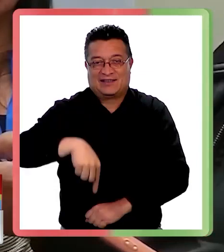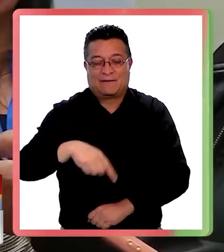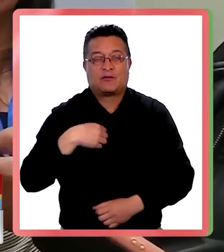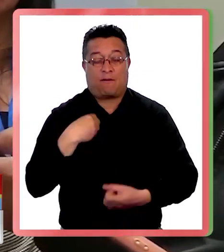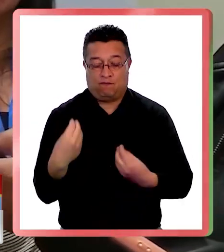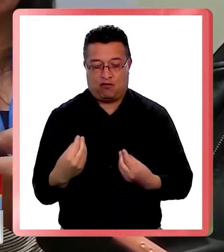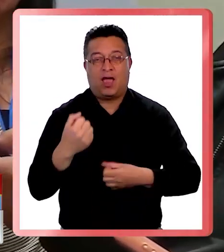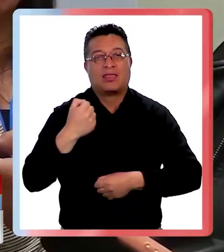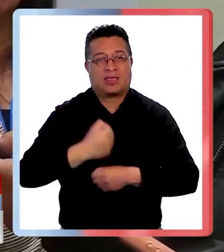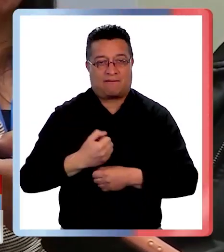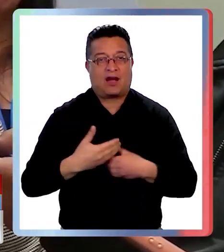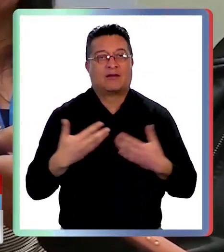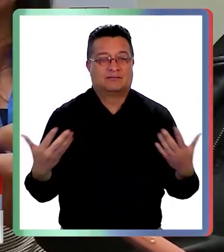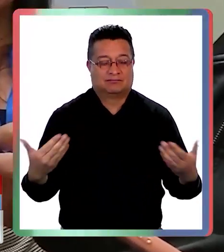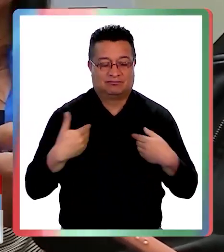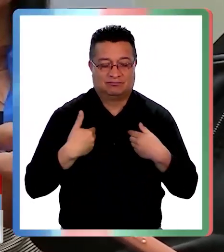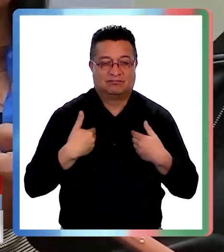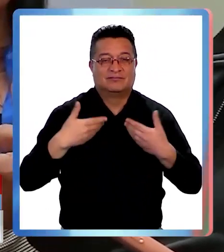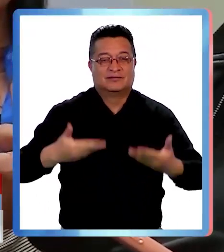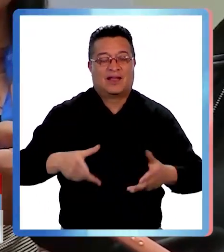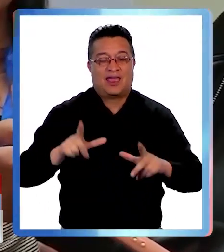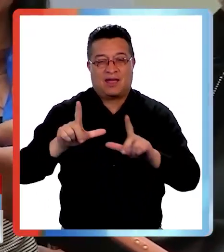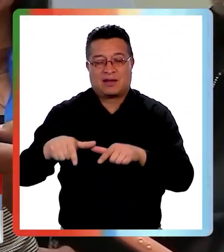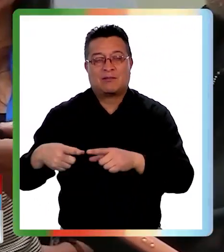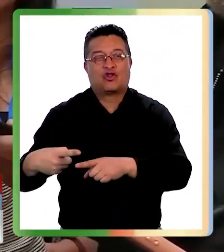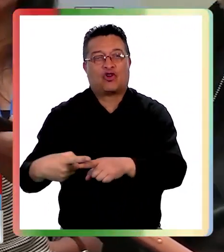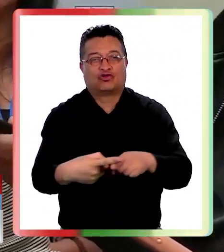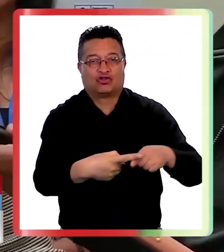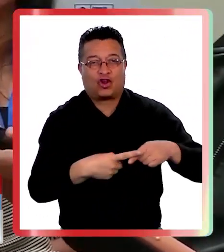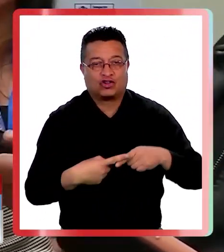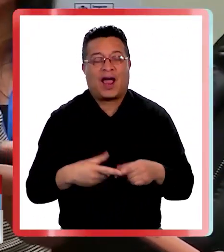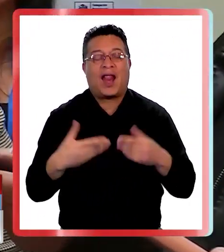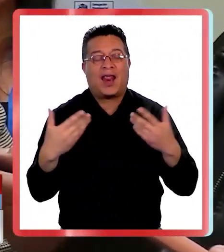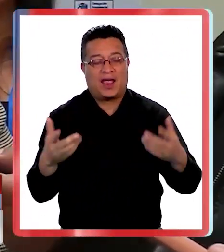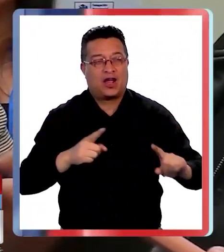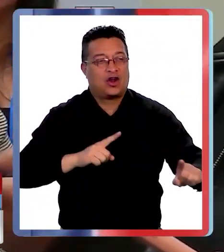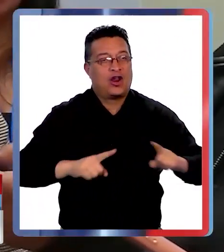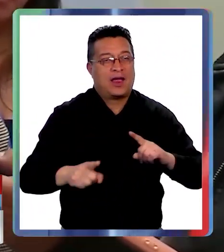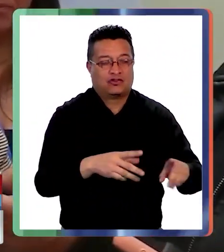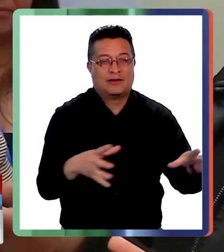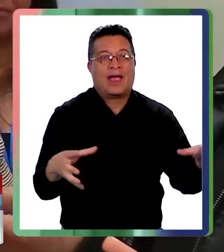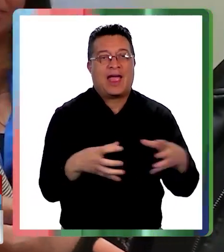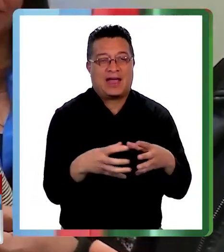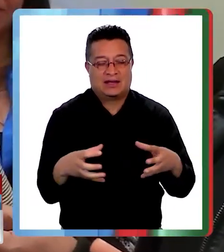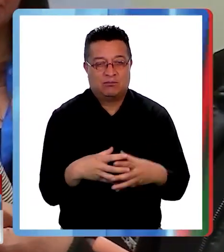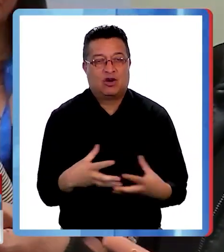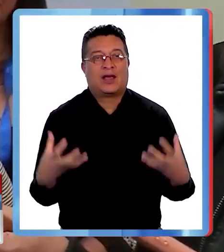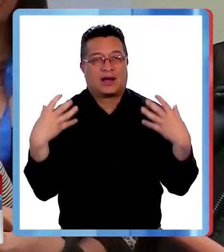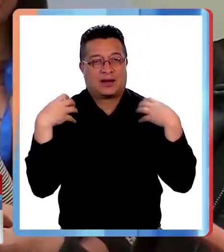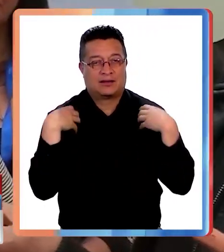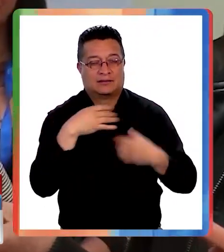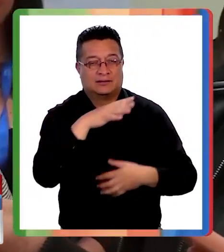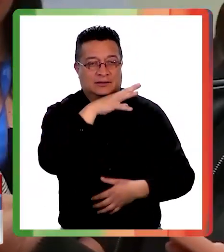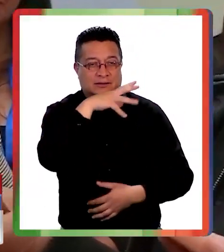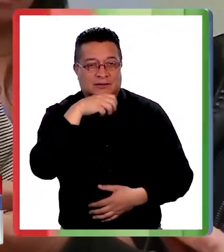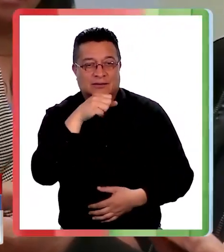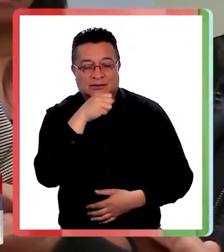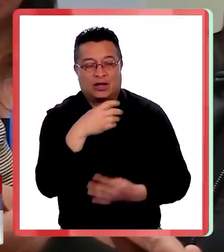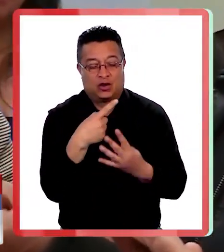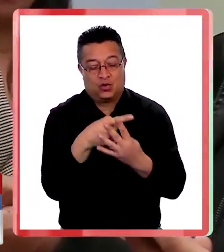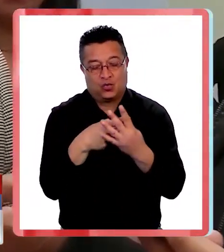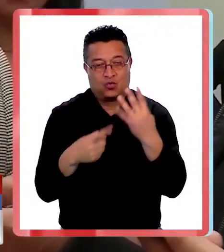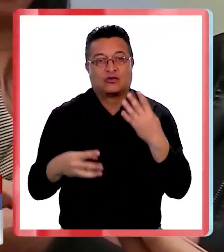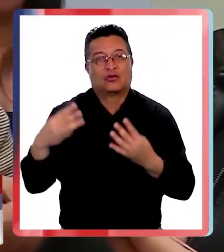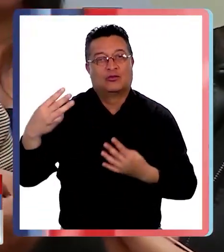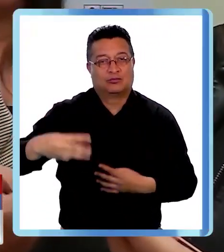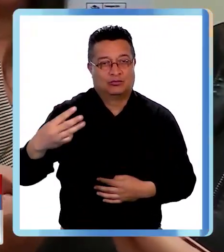que eso habla de un buen trabajo, sobre todo de nuestro Departamento Social, en coordinación con los equipos encargados de las personas mayores de los